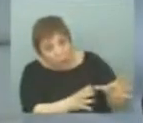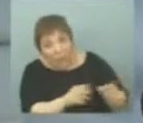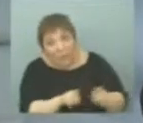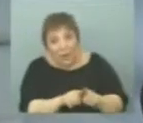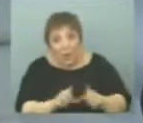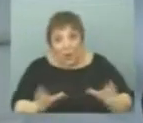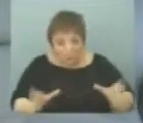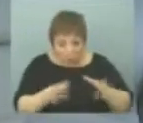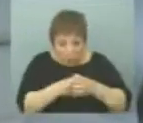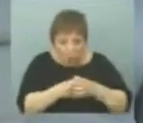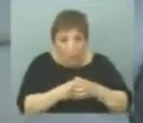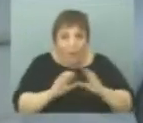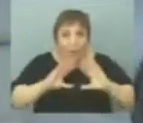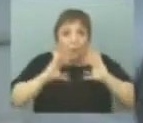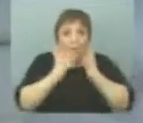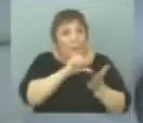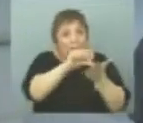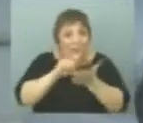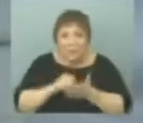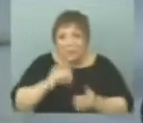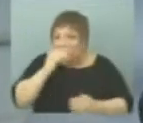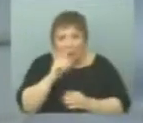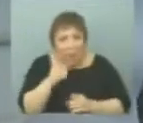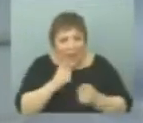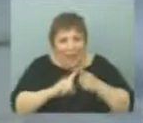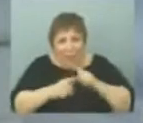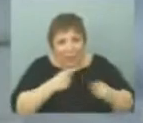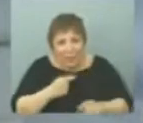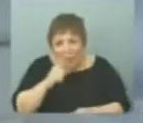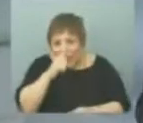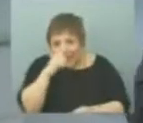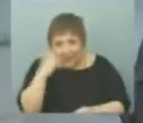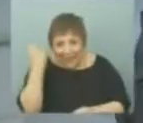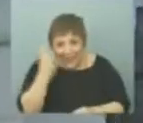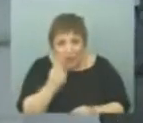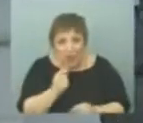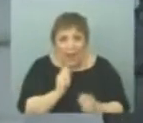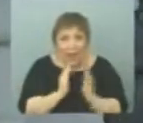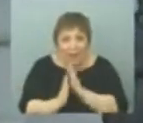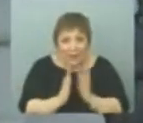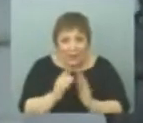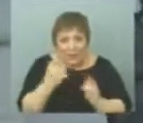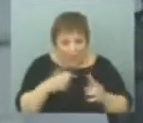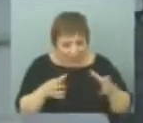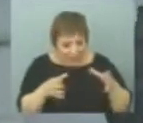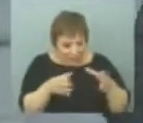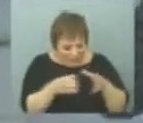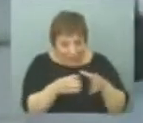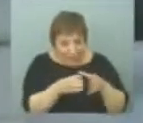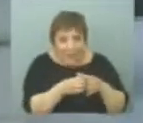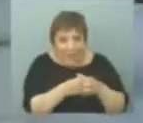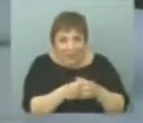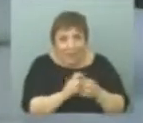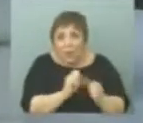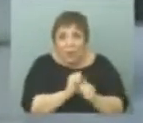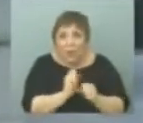bloque mundial y los países con menos acuerdos internacionales, menos acuerdos de comercio. Entonces usted cada vez se está encerrando y pierde de